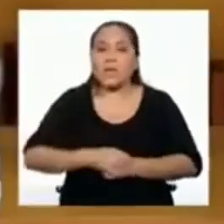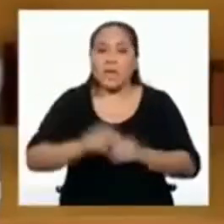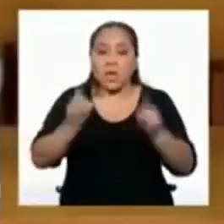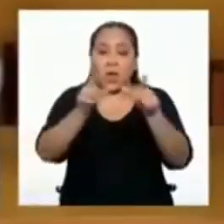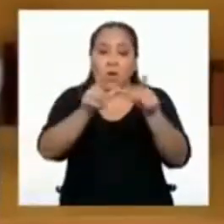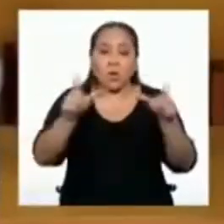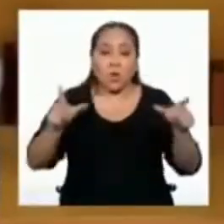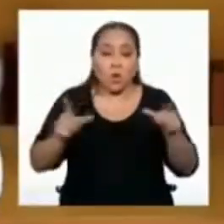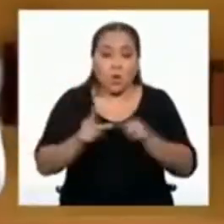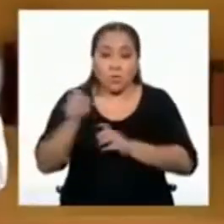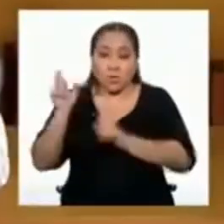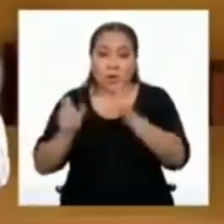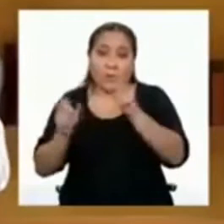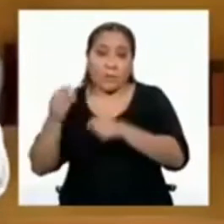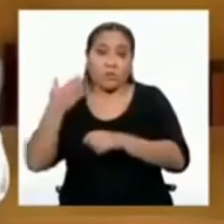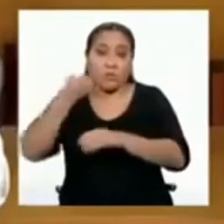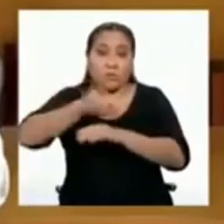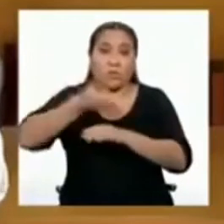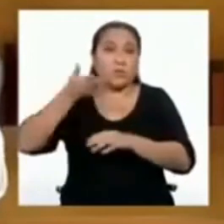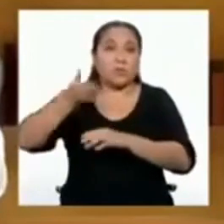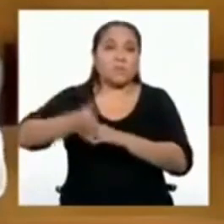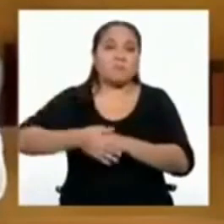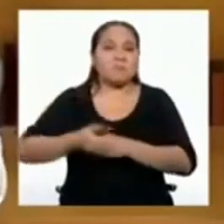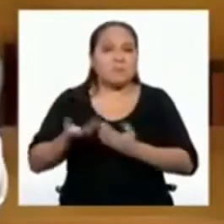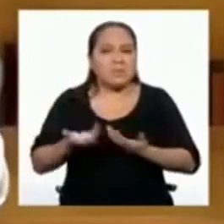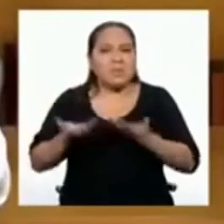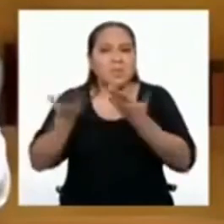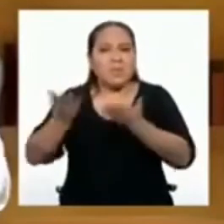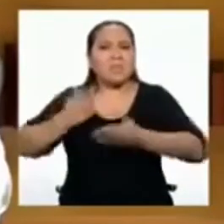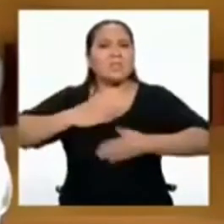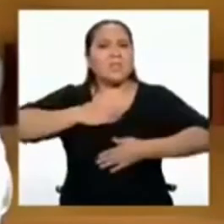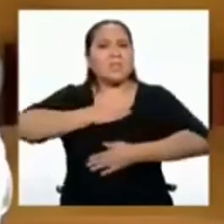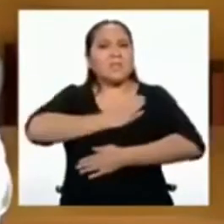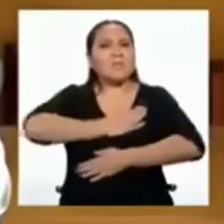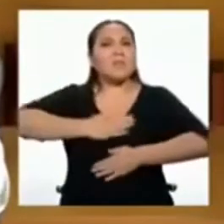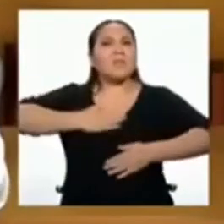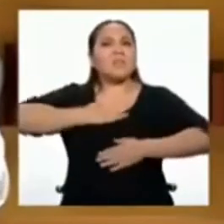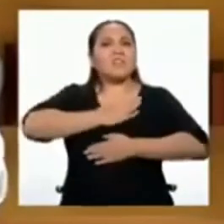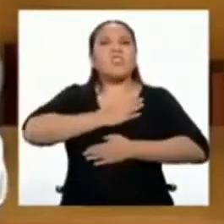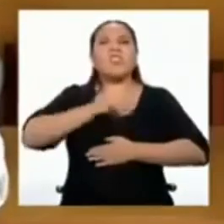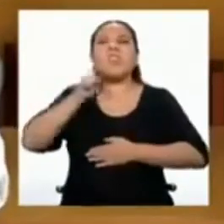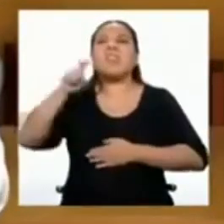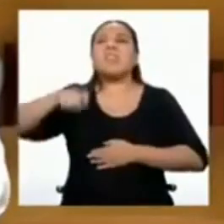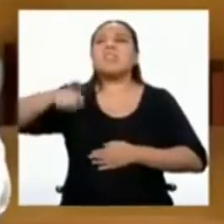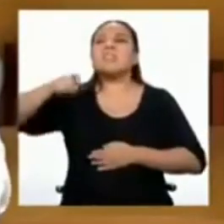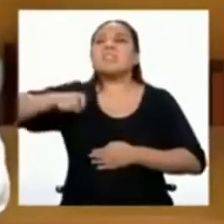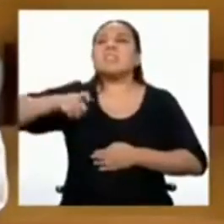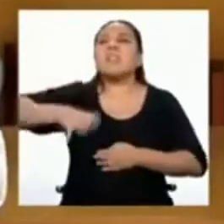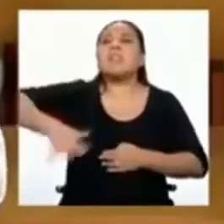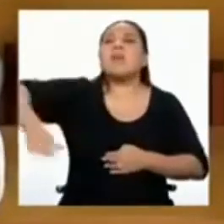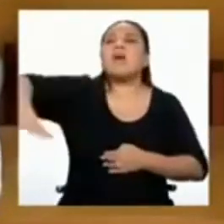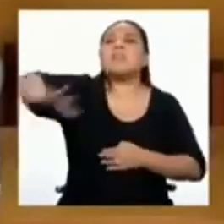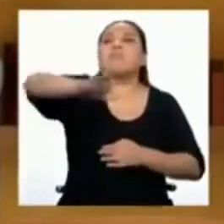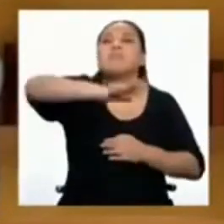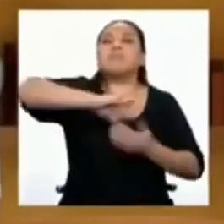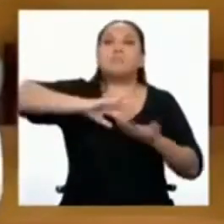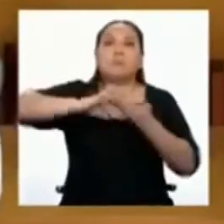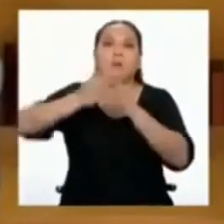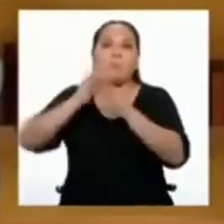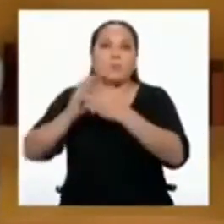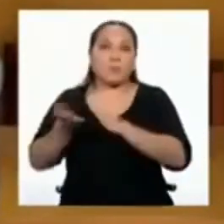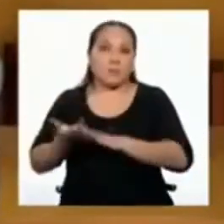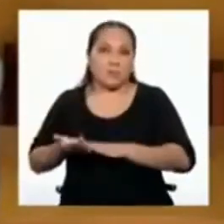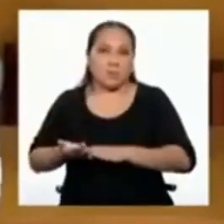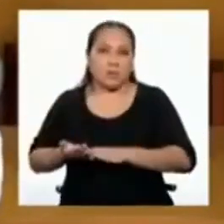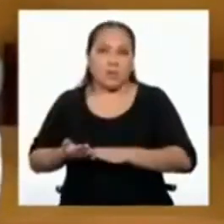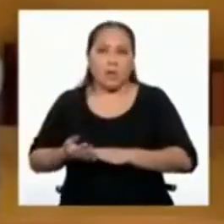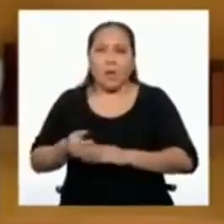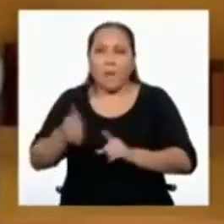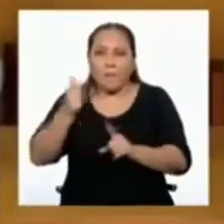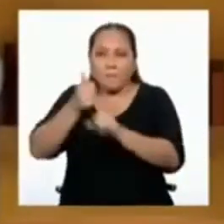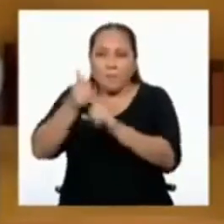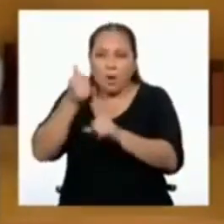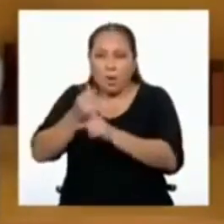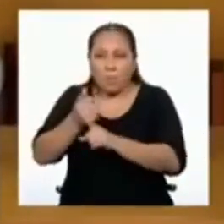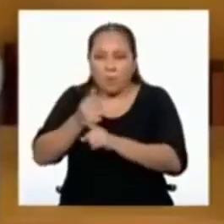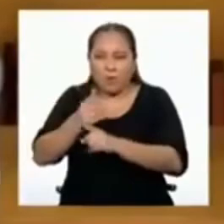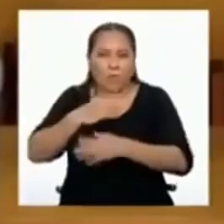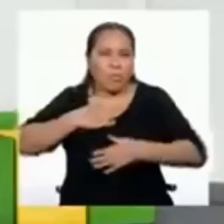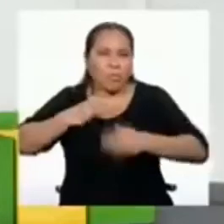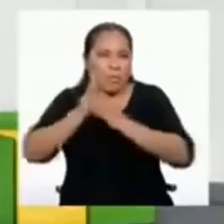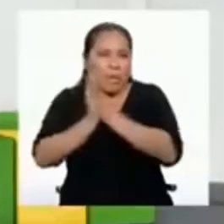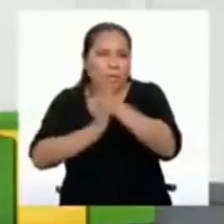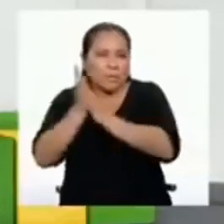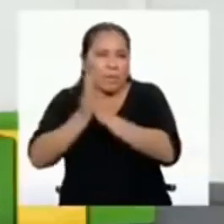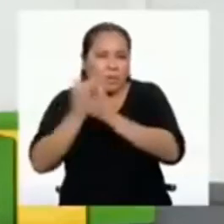está destinado a la satisfacción de necesidades colectivas que van más allá de los intereses individuales de los